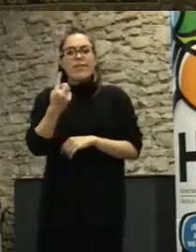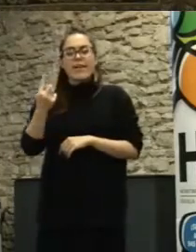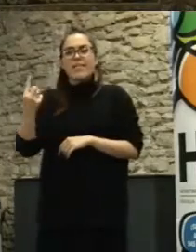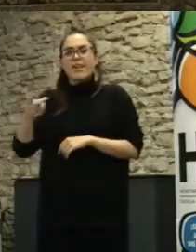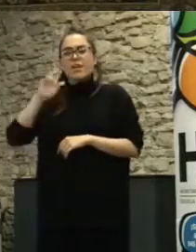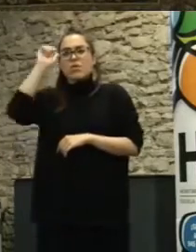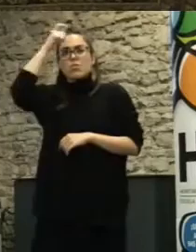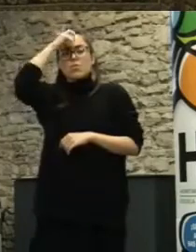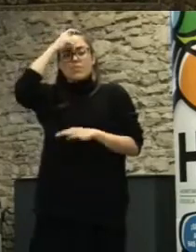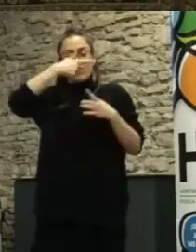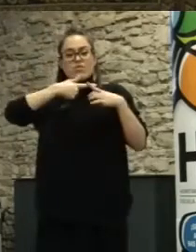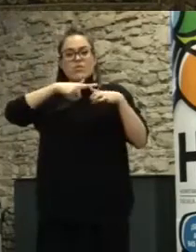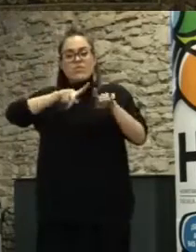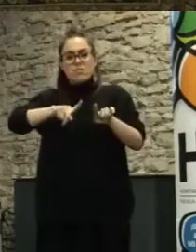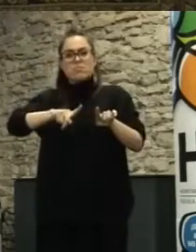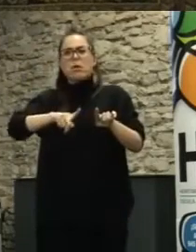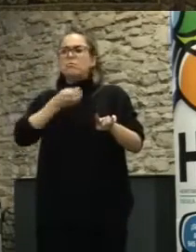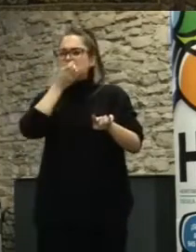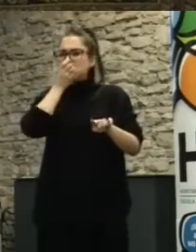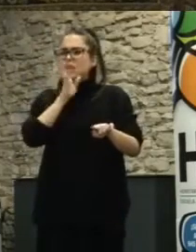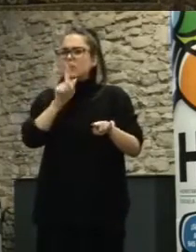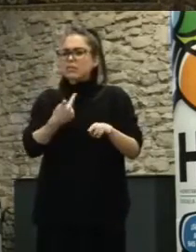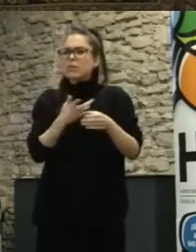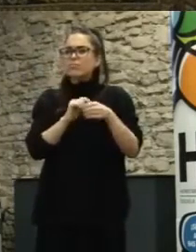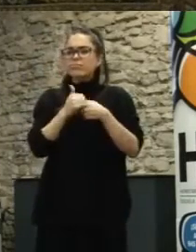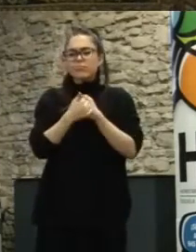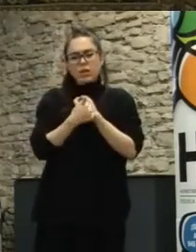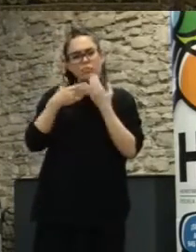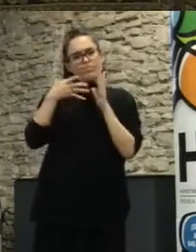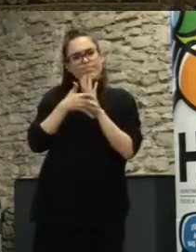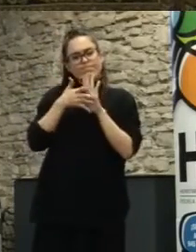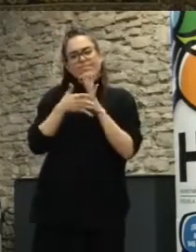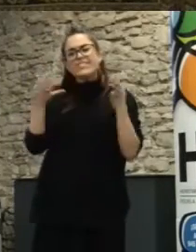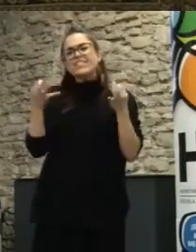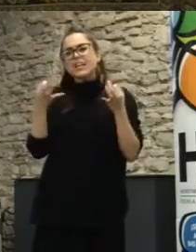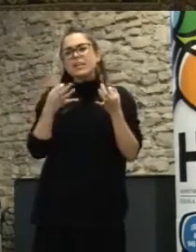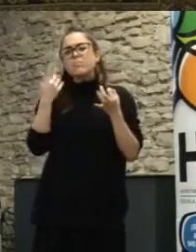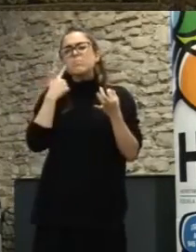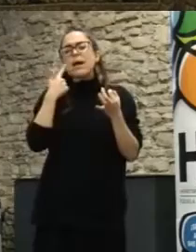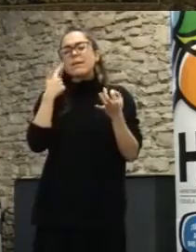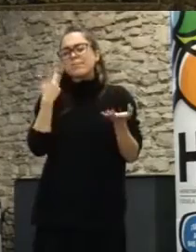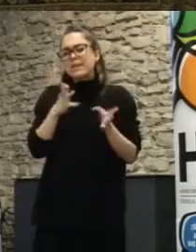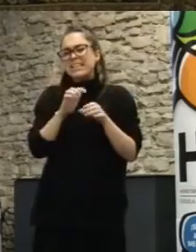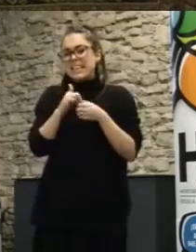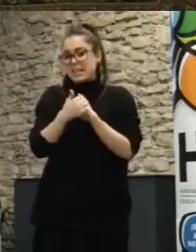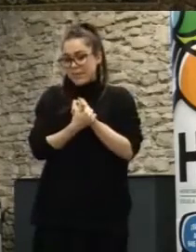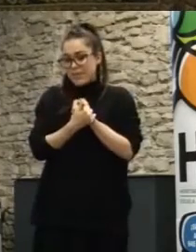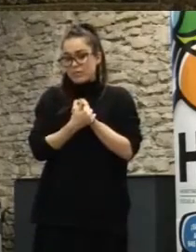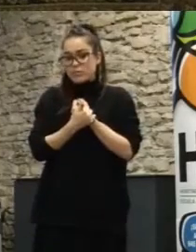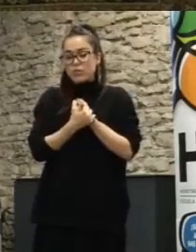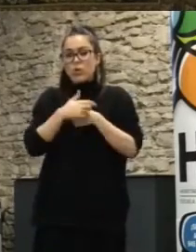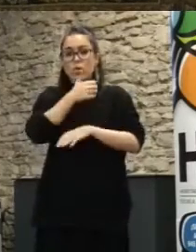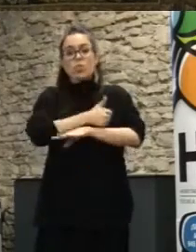eso. Entonces, está bien también que de alguna manera hagamos un ejercicio para tratar de conceptualizar y saber que la participación